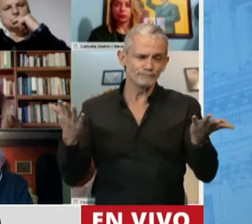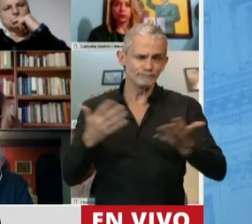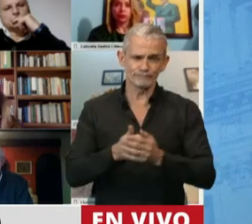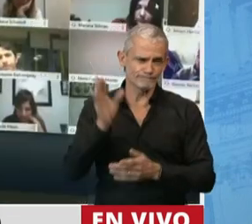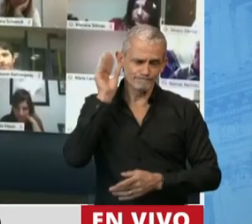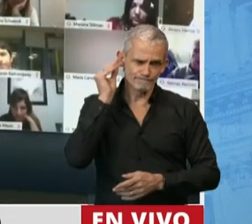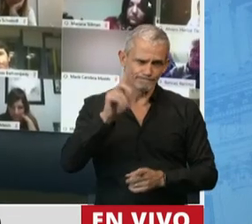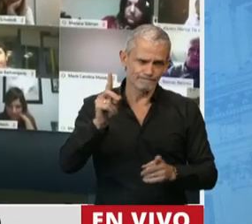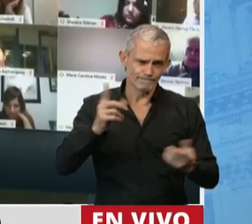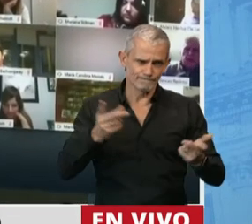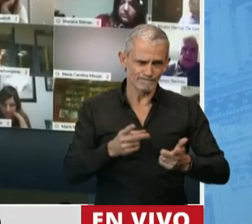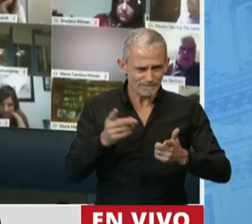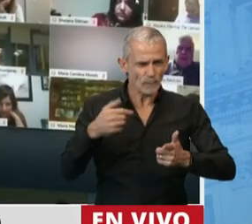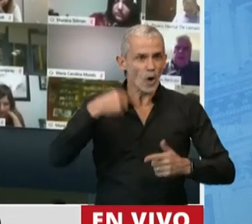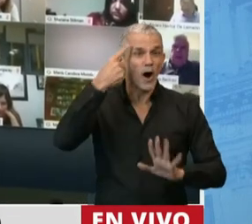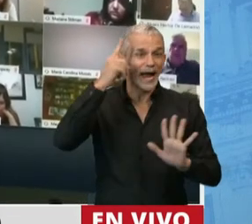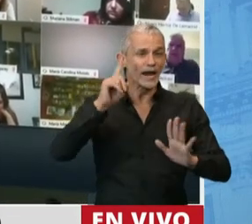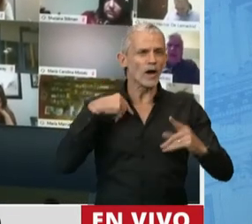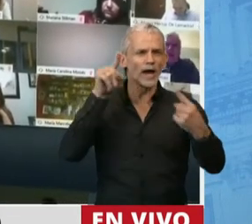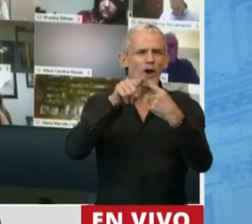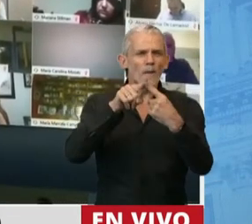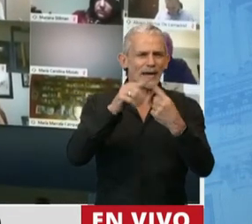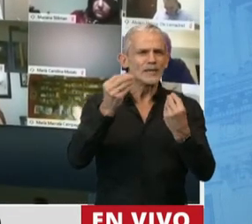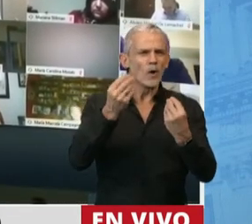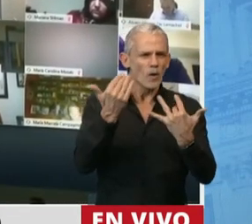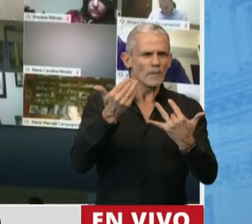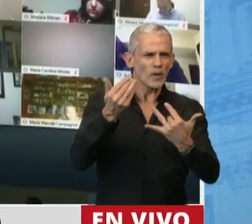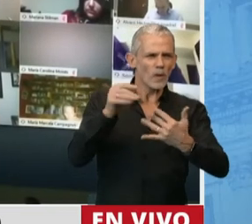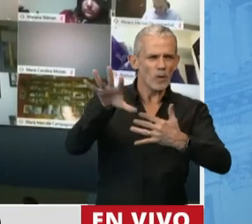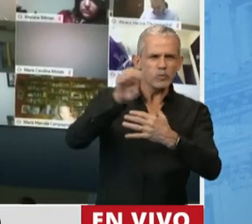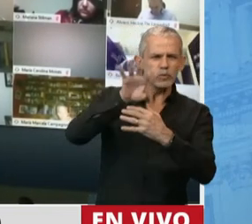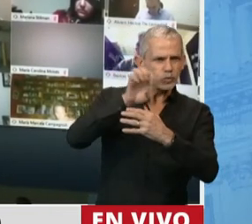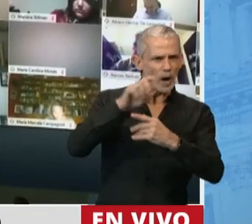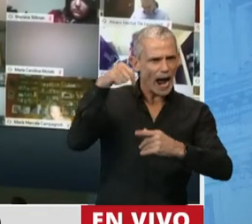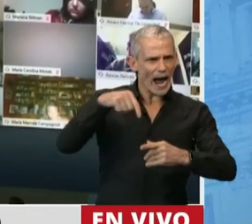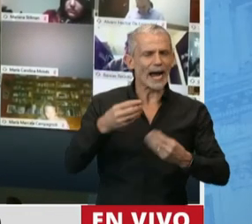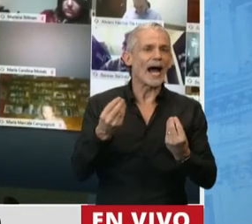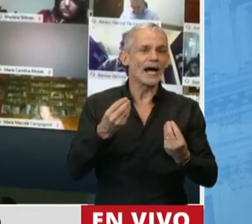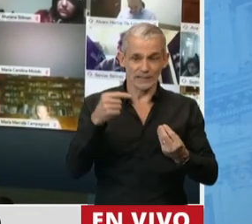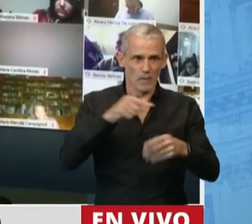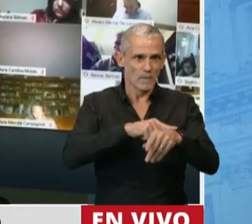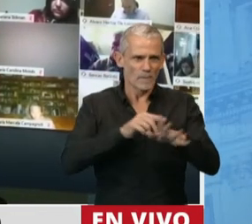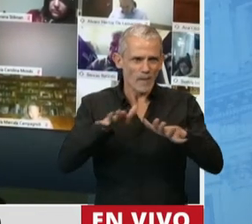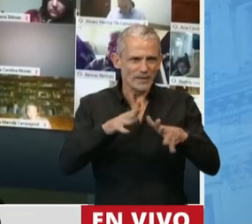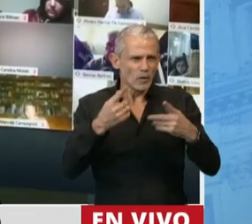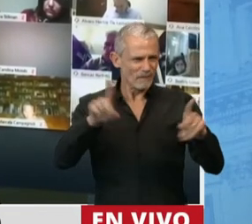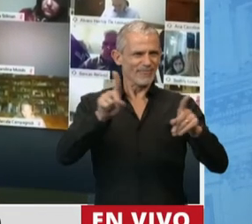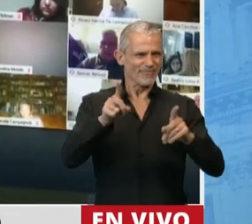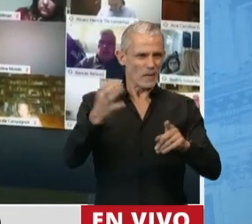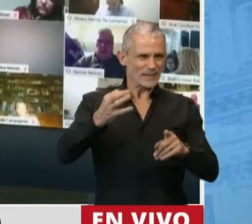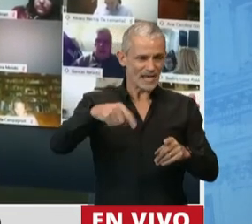Creo que lo que más podemos rescatar de este momento particular que estamos viviendo